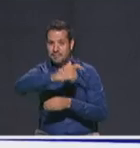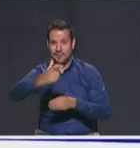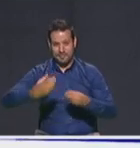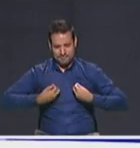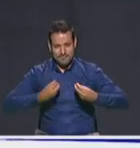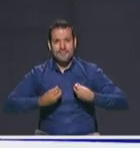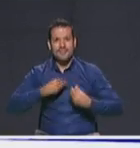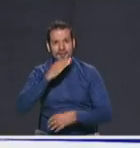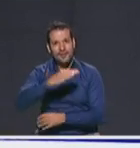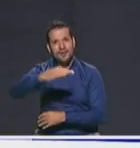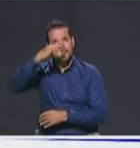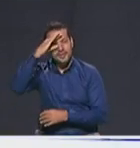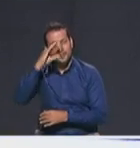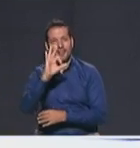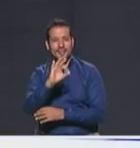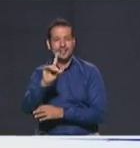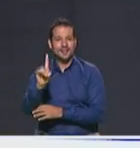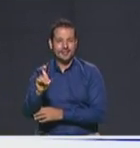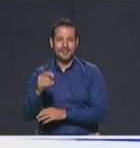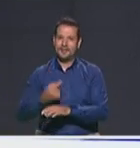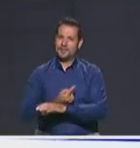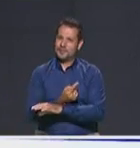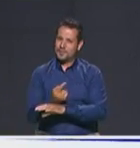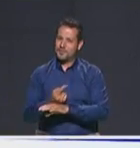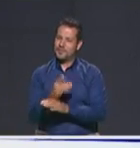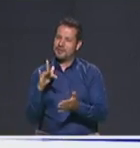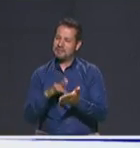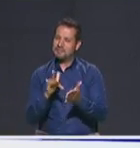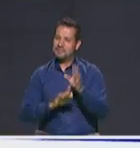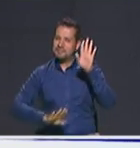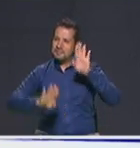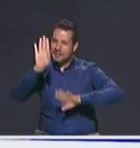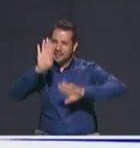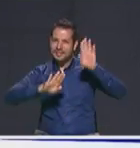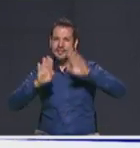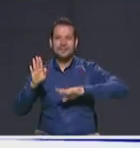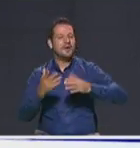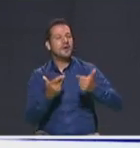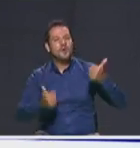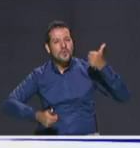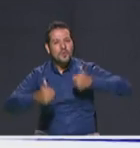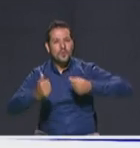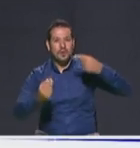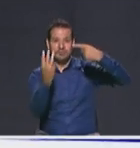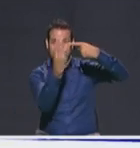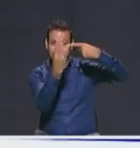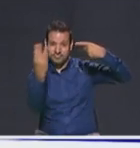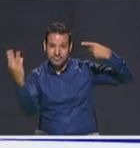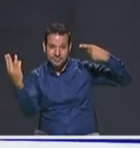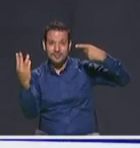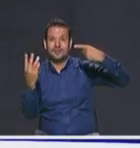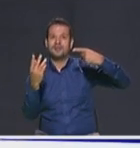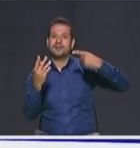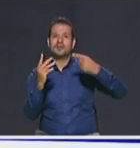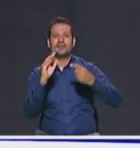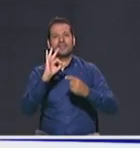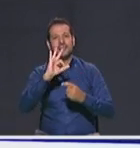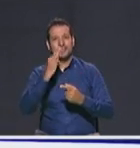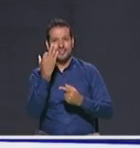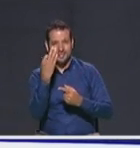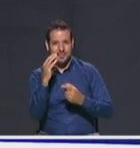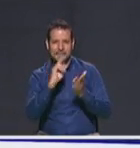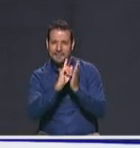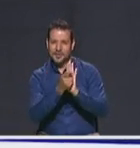Medellín durante las últimas 36 horas han estado participando activamente a través de una plataforma digital dispuesta por Minuto 30 y por